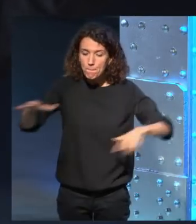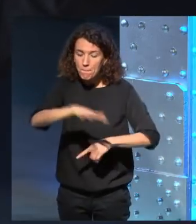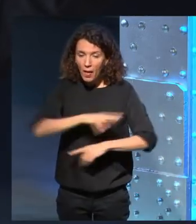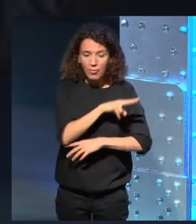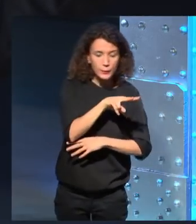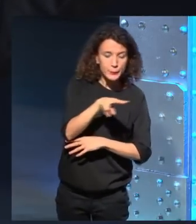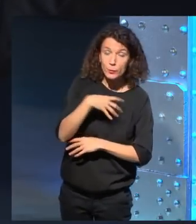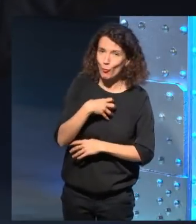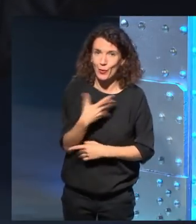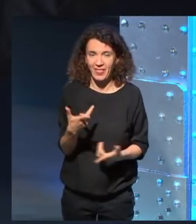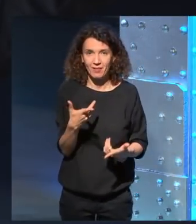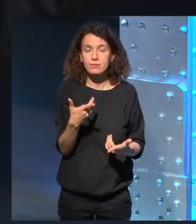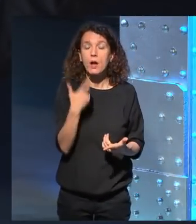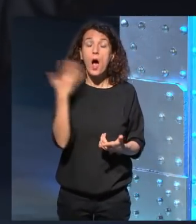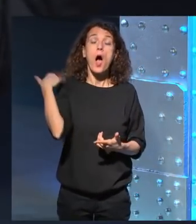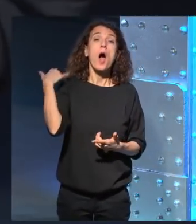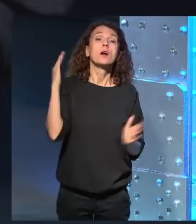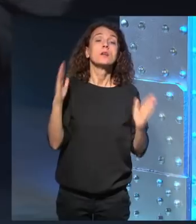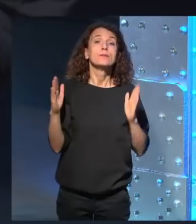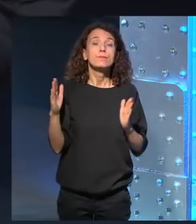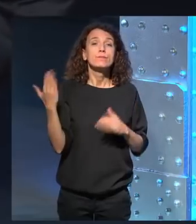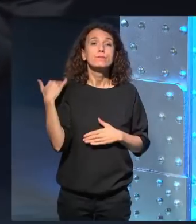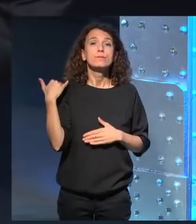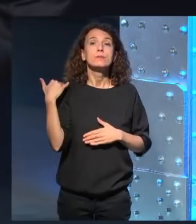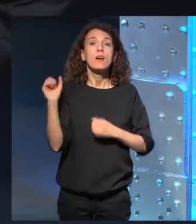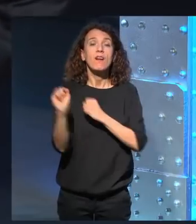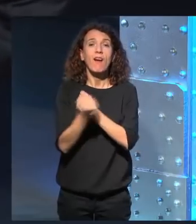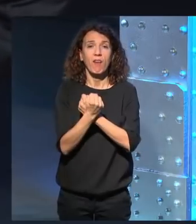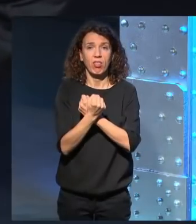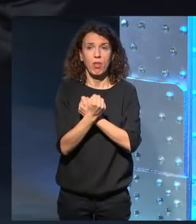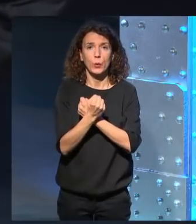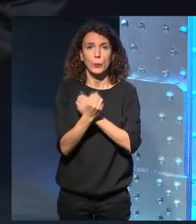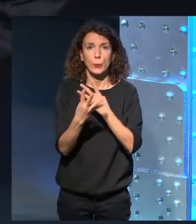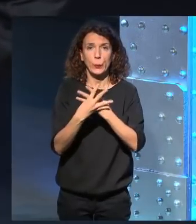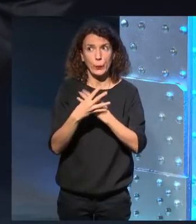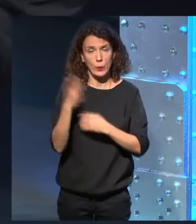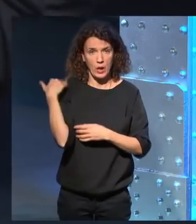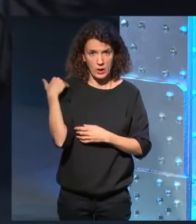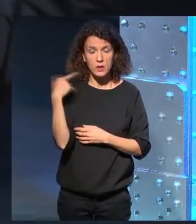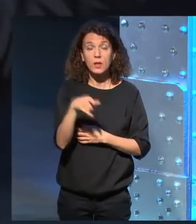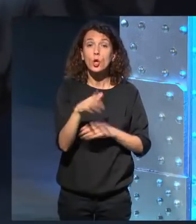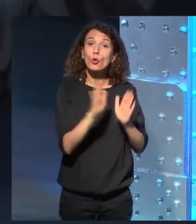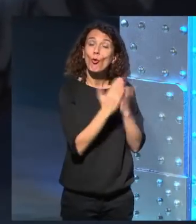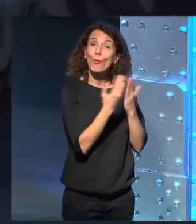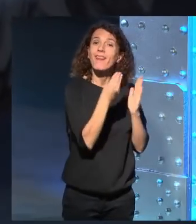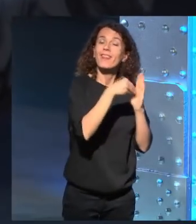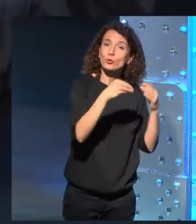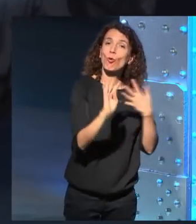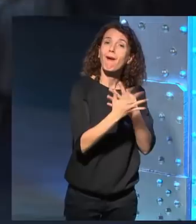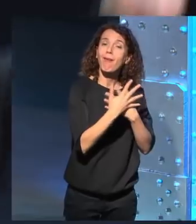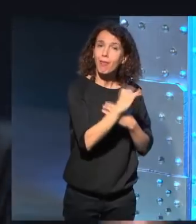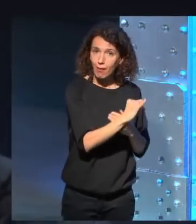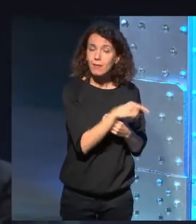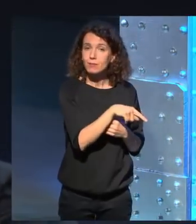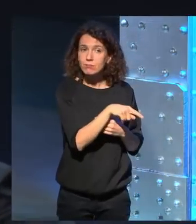sedas donde antes estaba la la cárcel y en la novela si está la cárcel